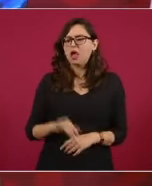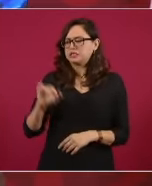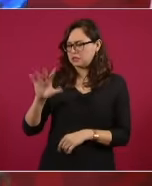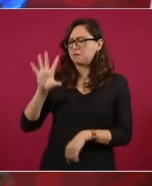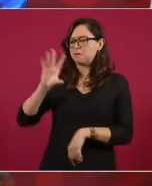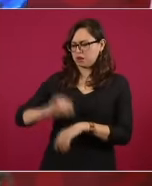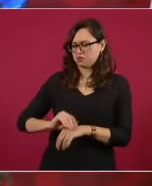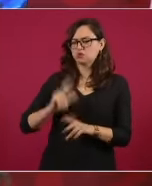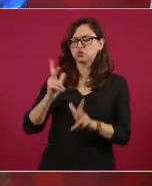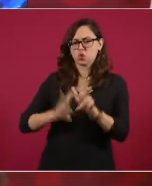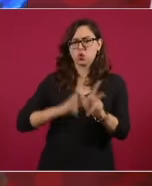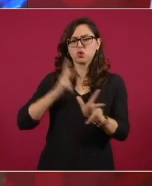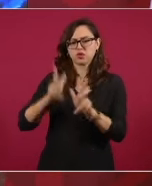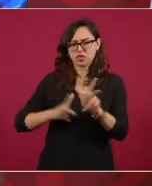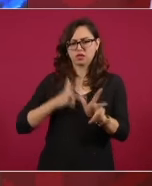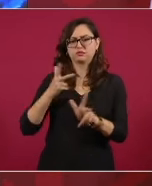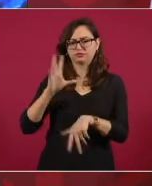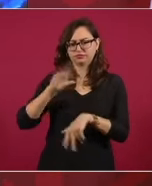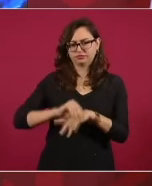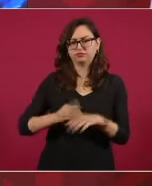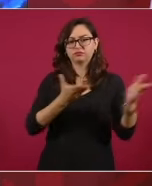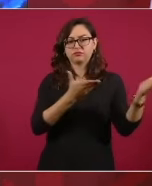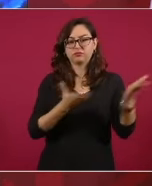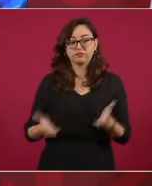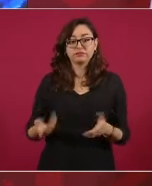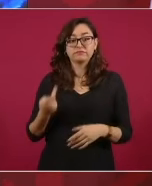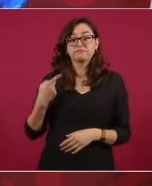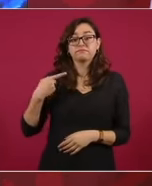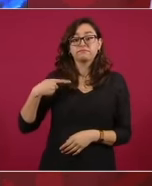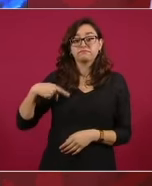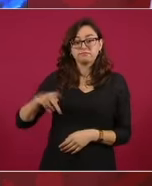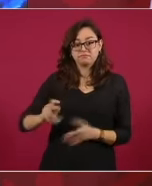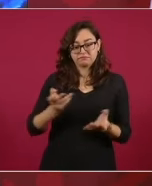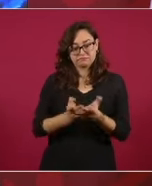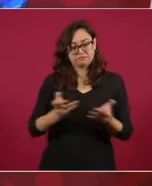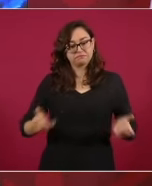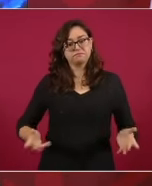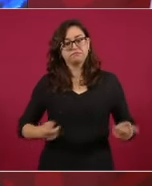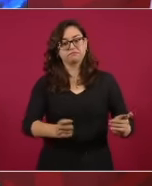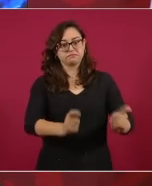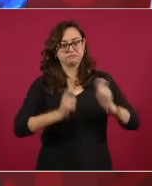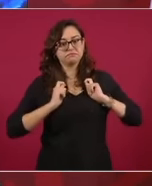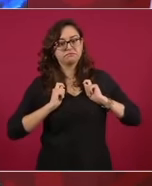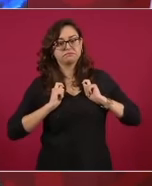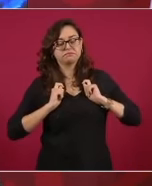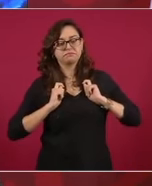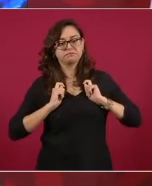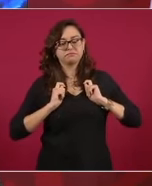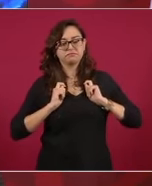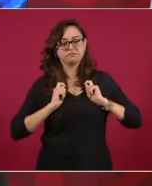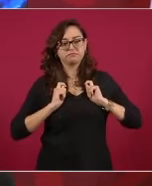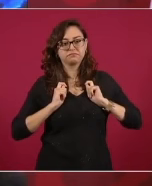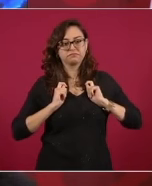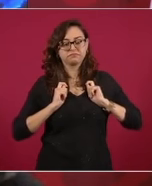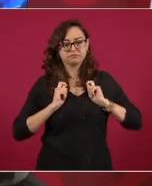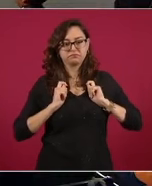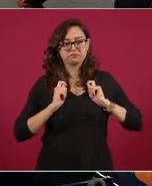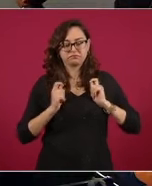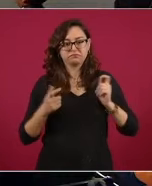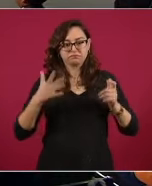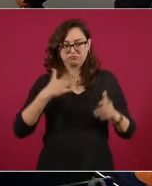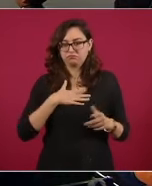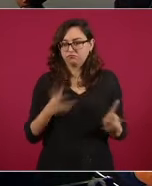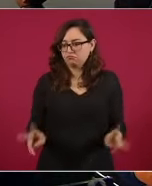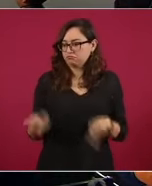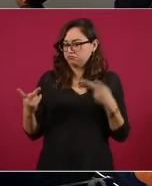me vas a dejar la reserva, me vas a dejar que yo fraccione la